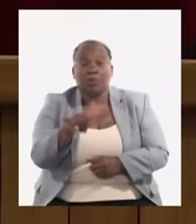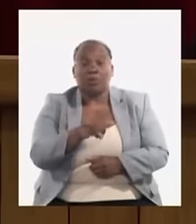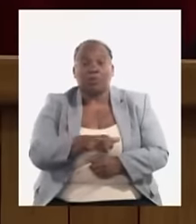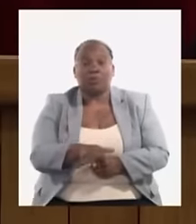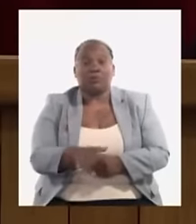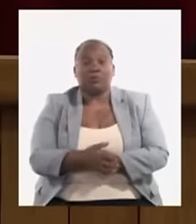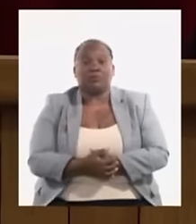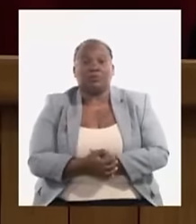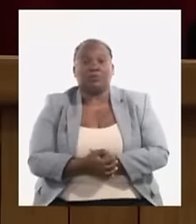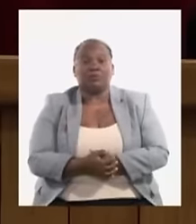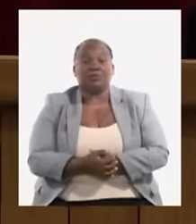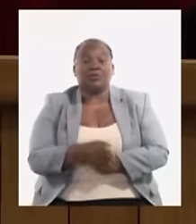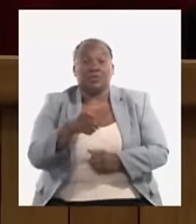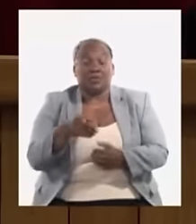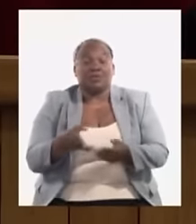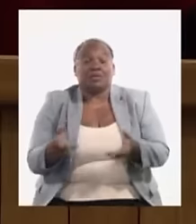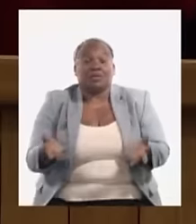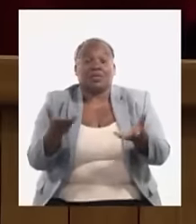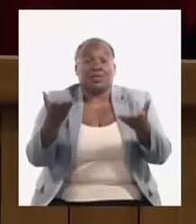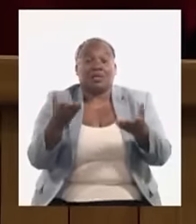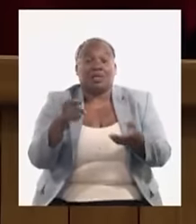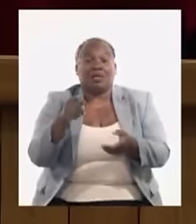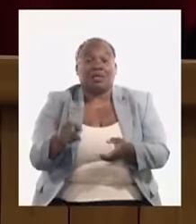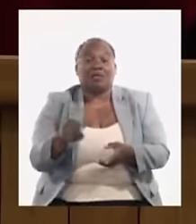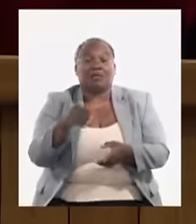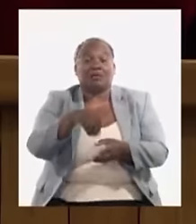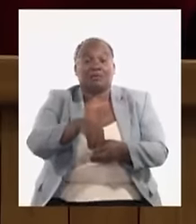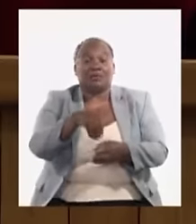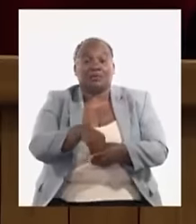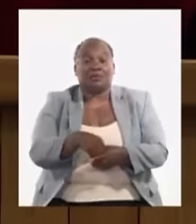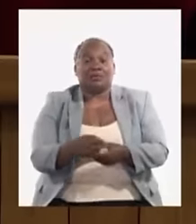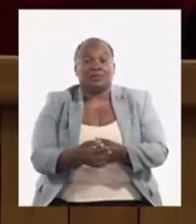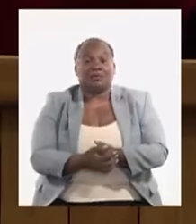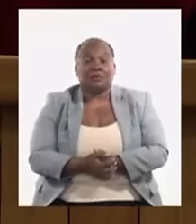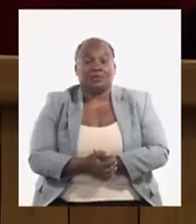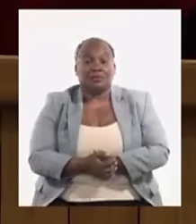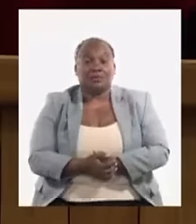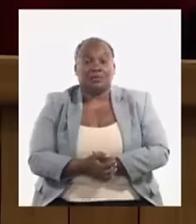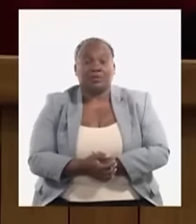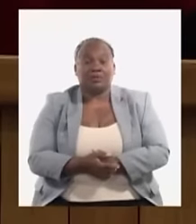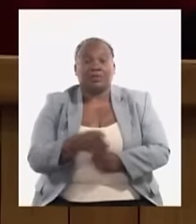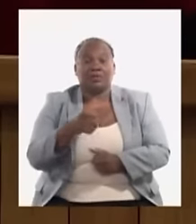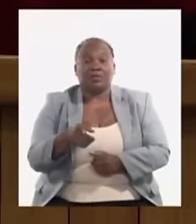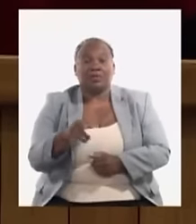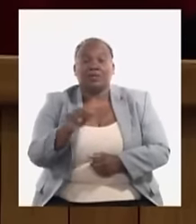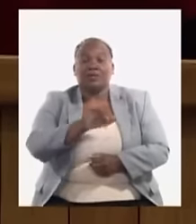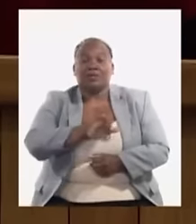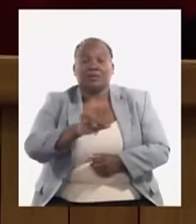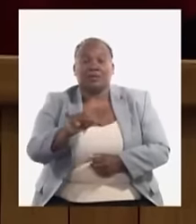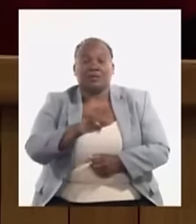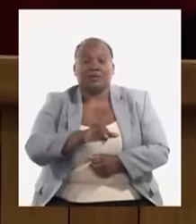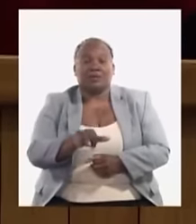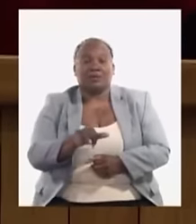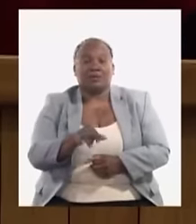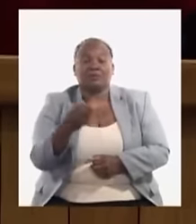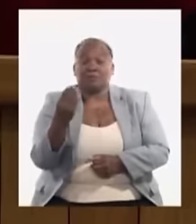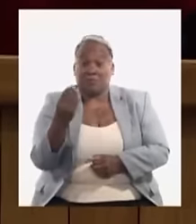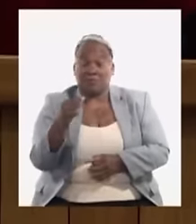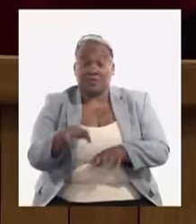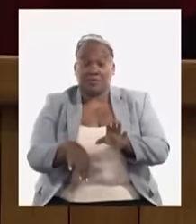acelerada de nueva forma de gestión no estatal, pero que lamentablemente muchas de ellas